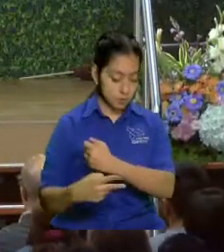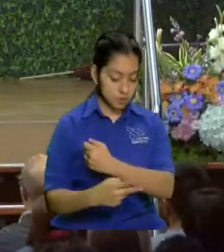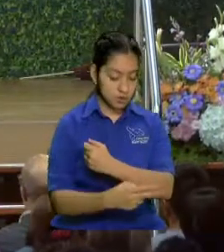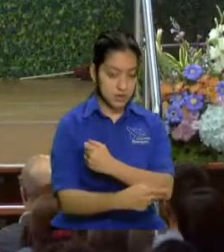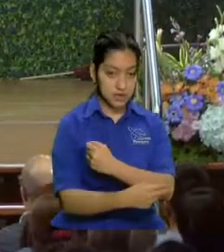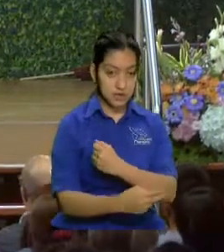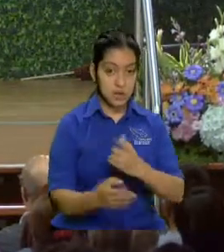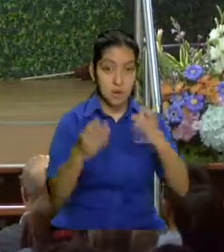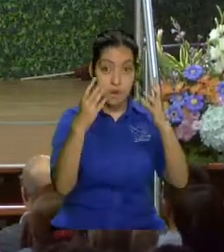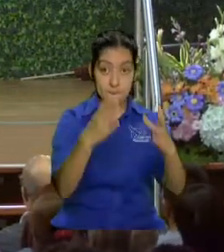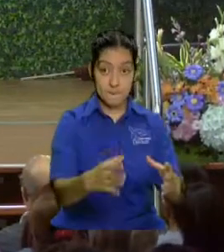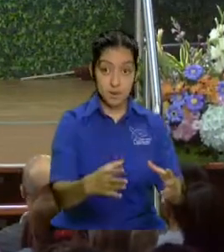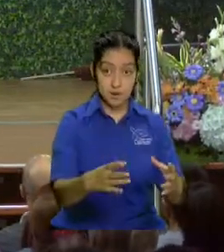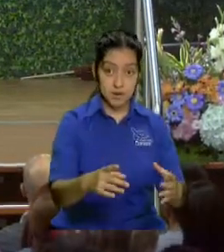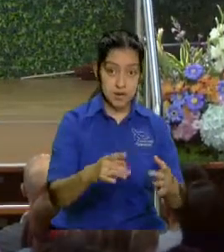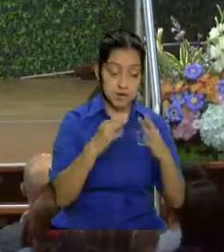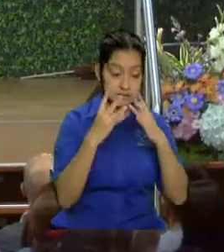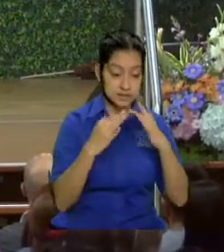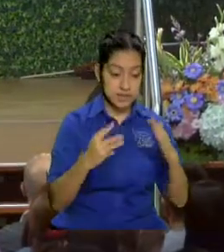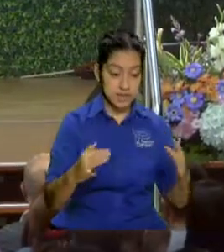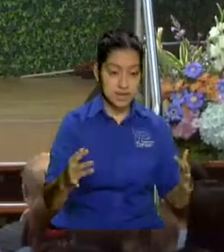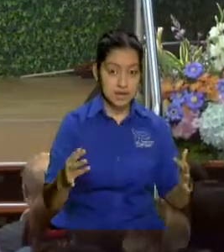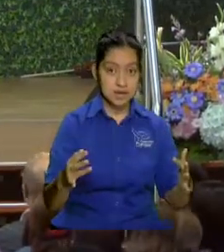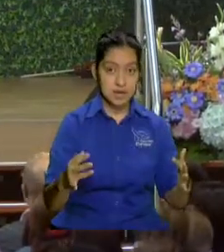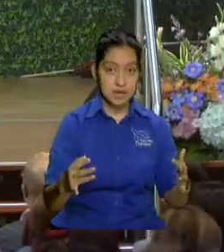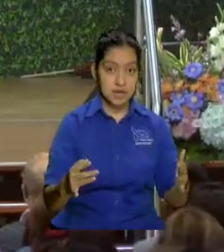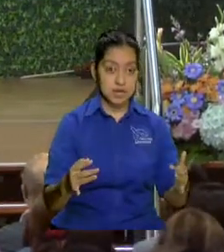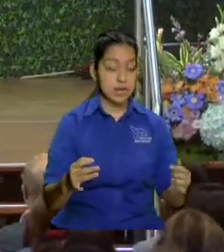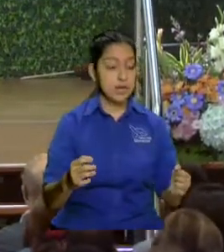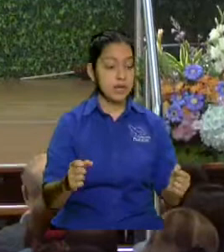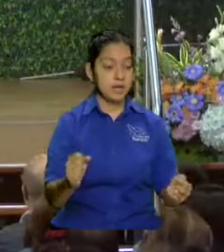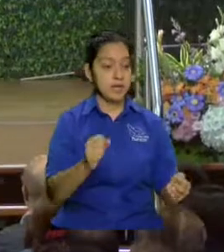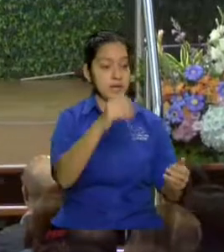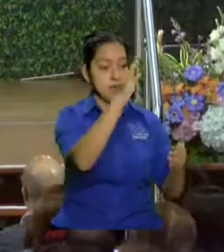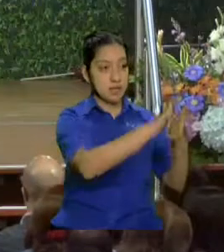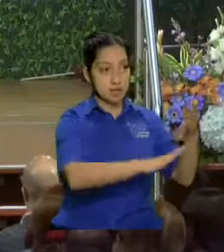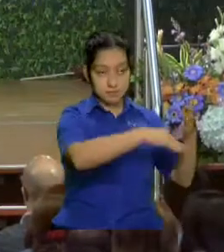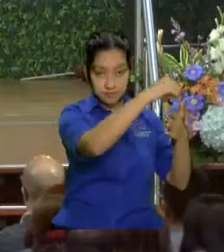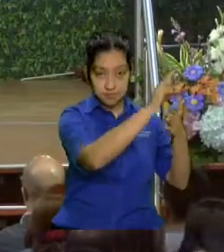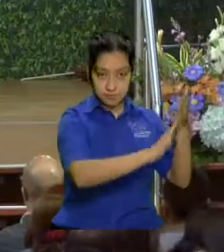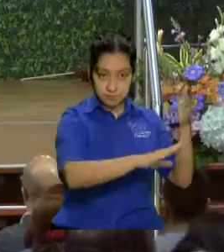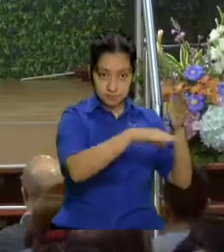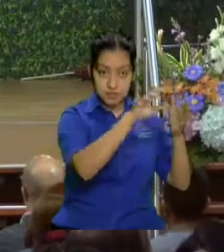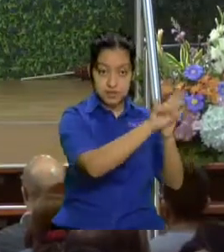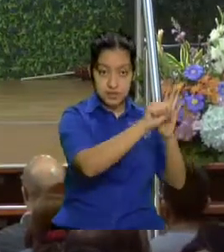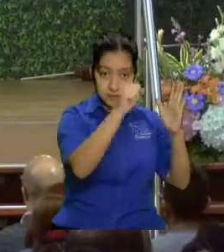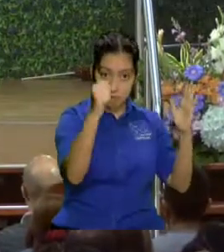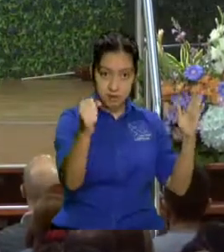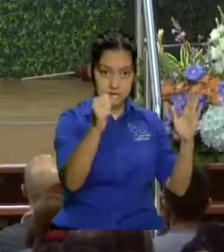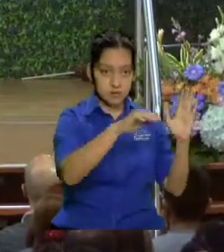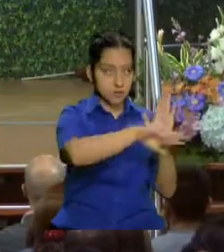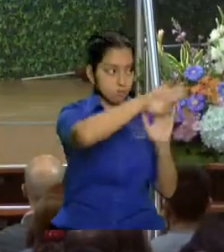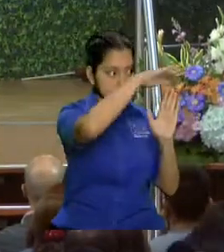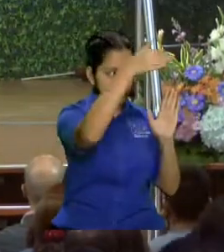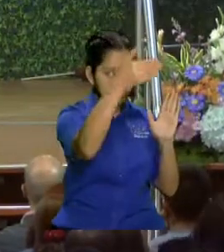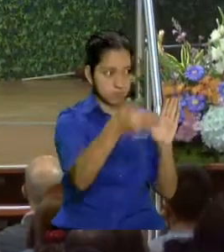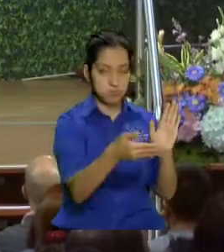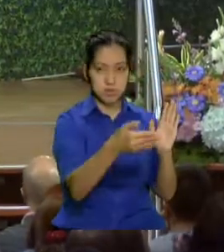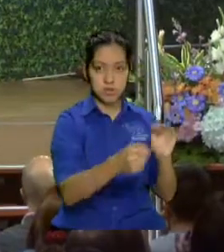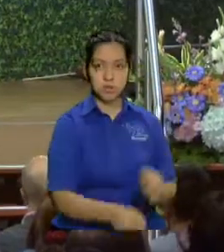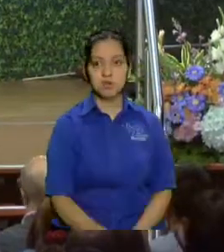pónganle sangre en el vintel de la puerta en los postes de la puerta de su casa